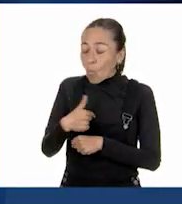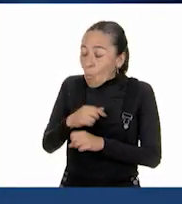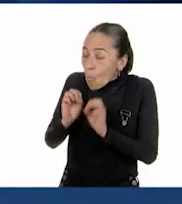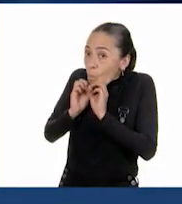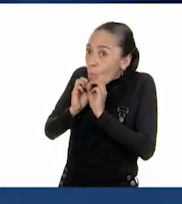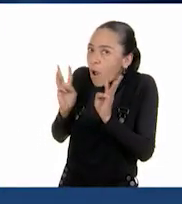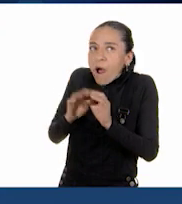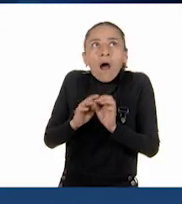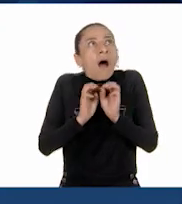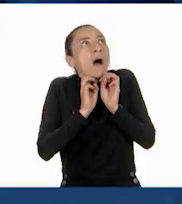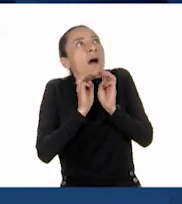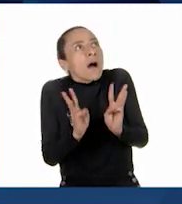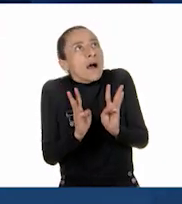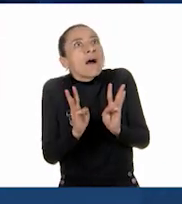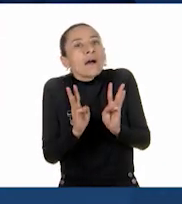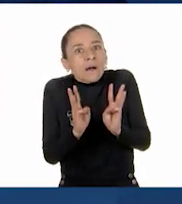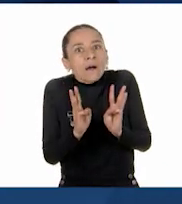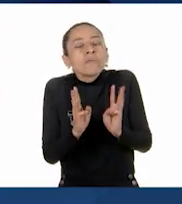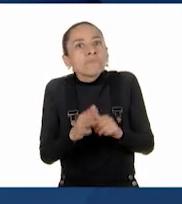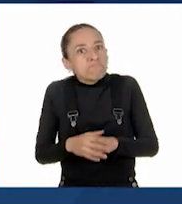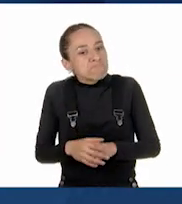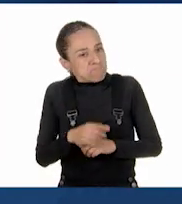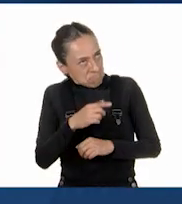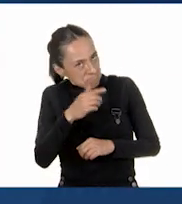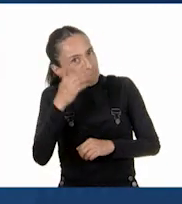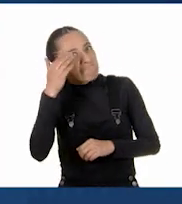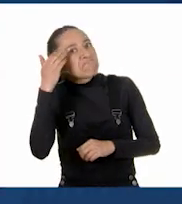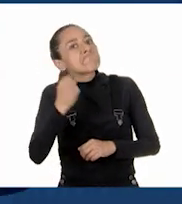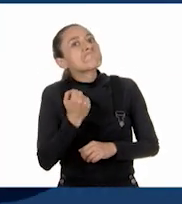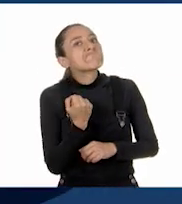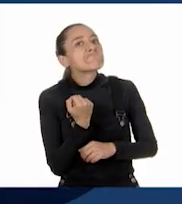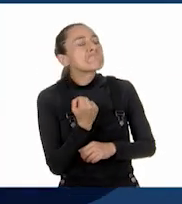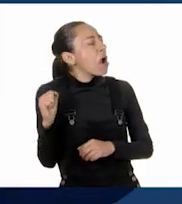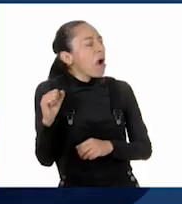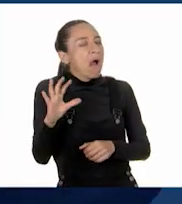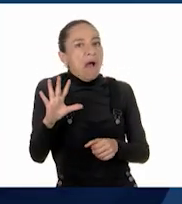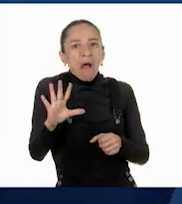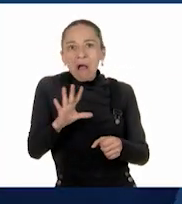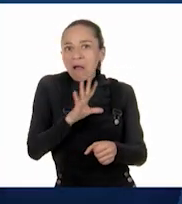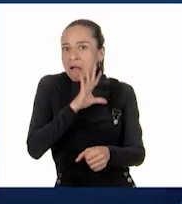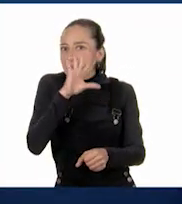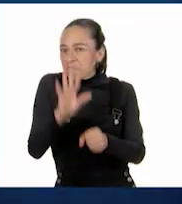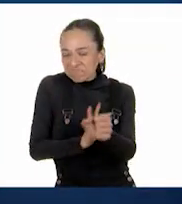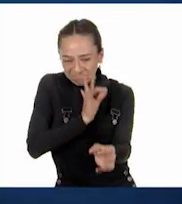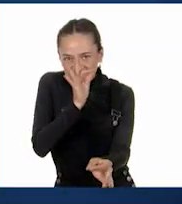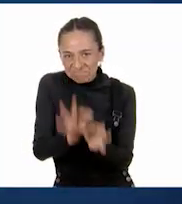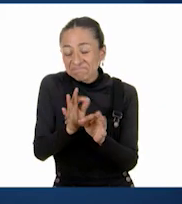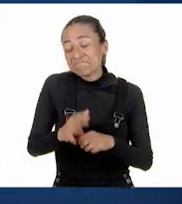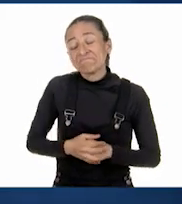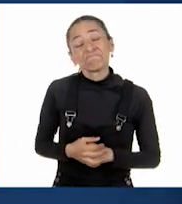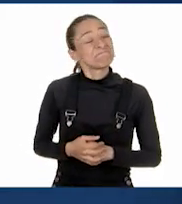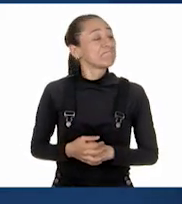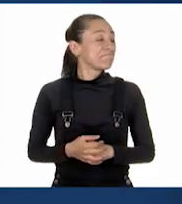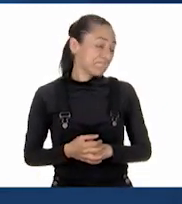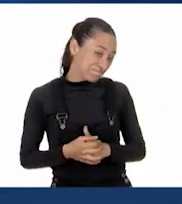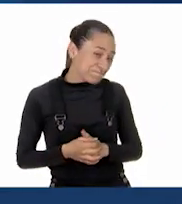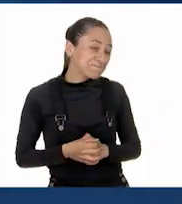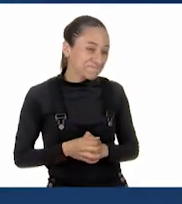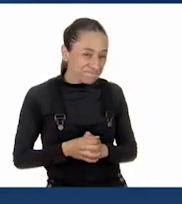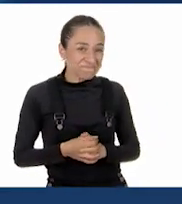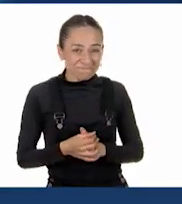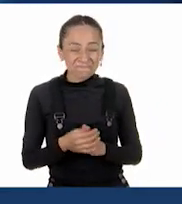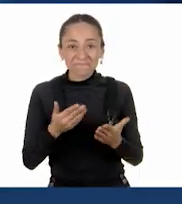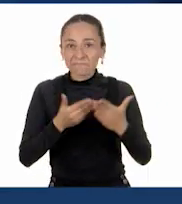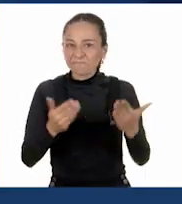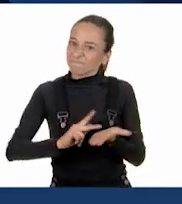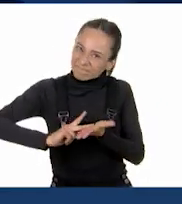maestra! Uy, usted sí se la sabe de todas, todas. Y... Bueno, vamos a volver a tirar los dados.